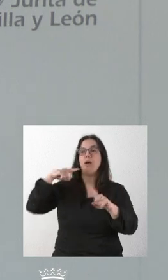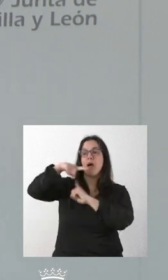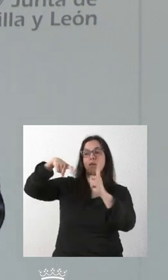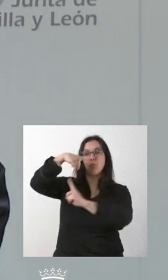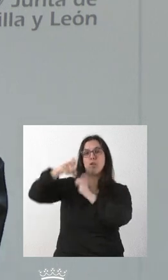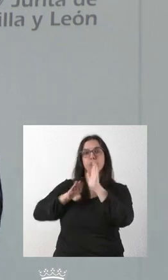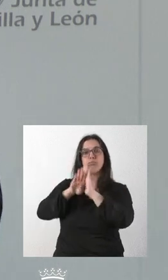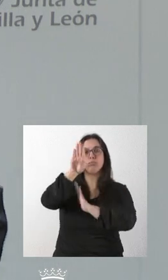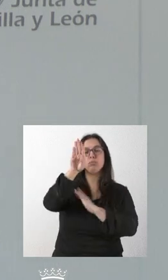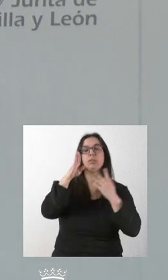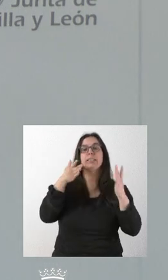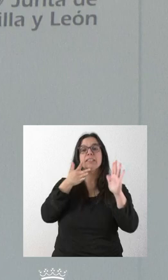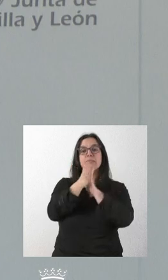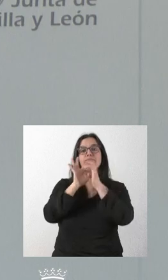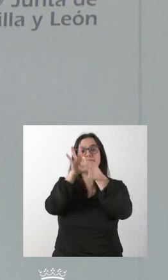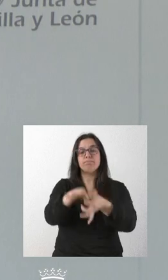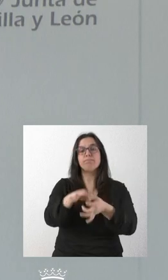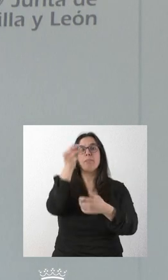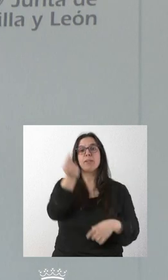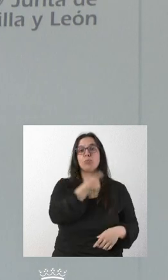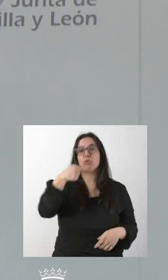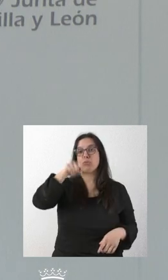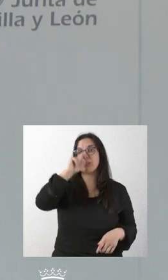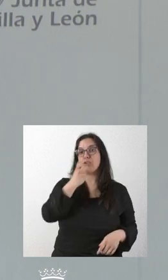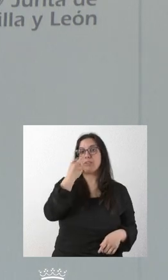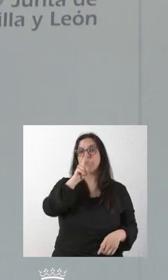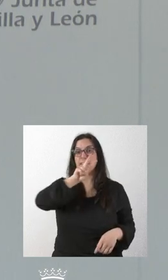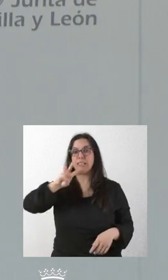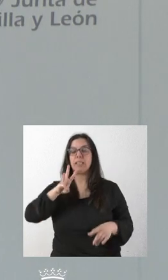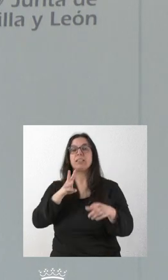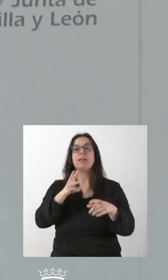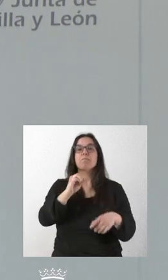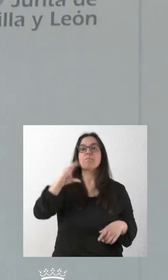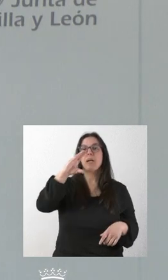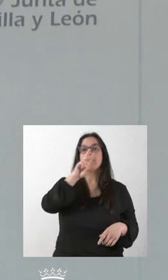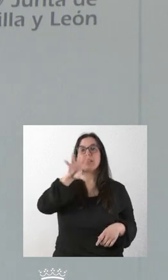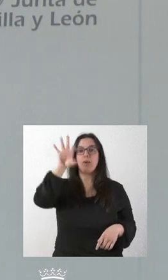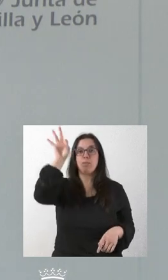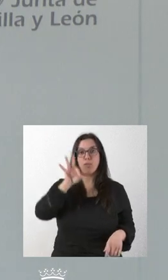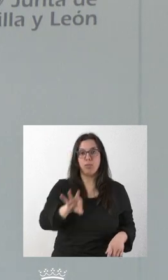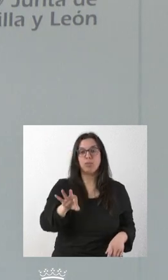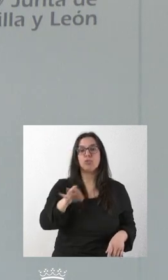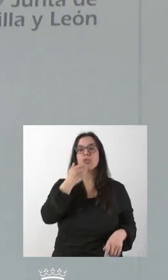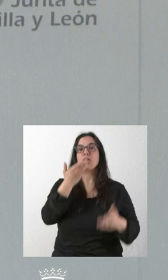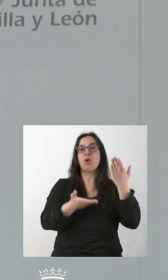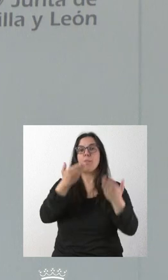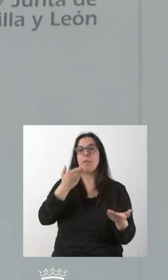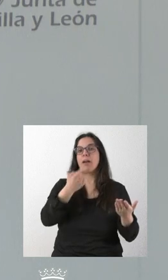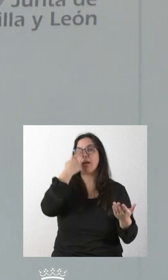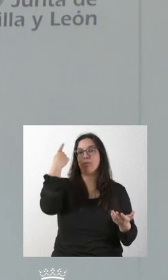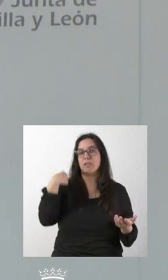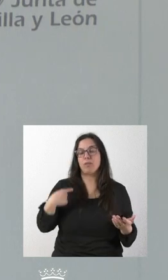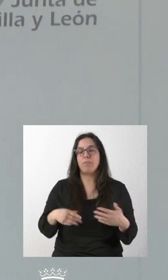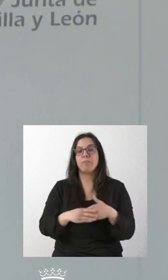y, en lo que tiene que ver con el presupuesto de este año 2023, el crecimiento es de un 25% respecto del ejercicio